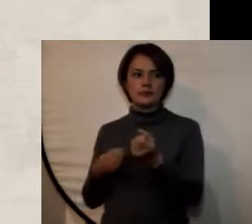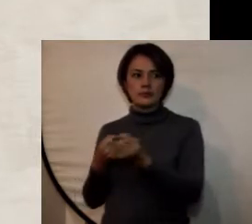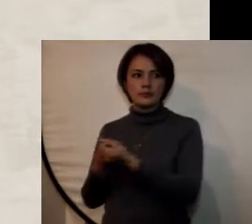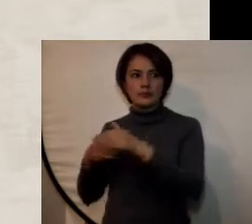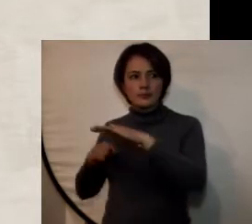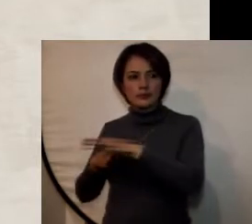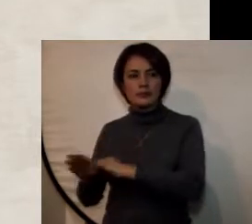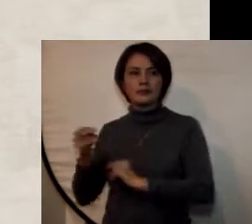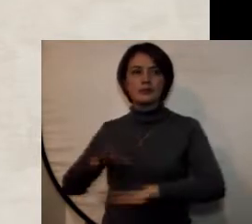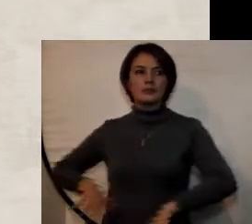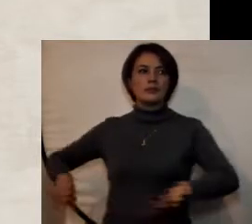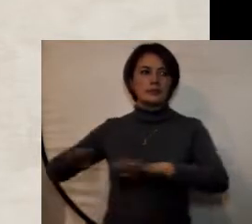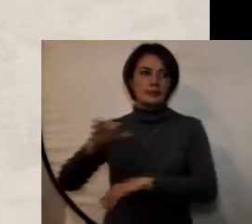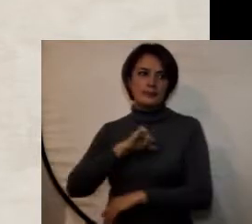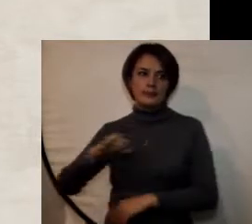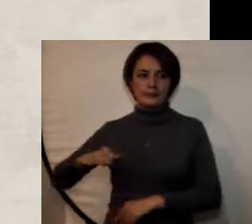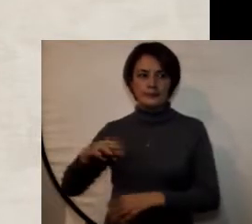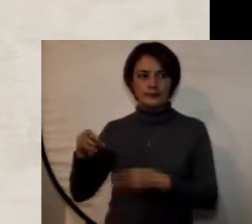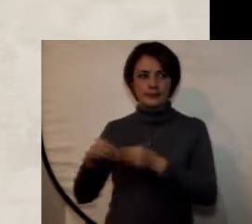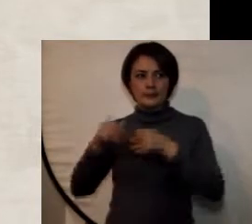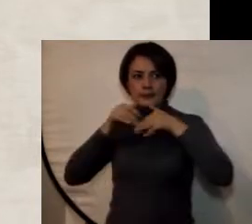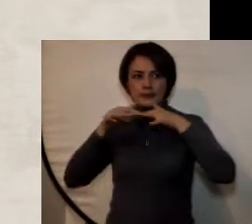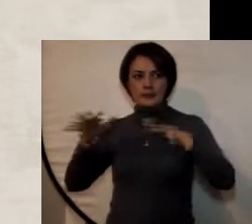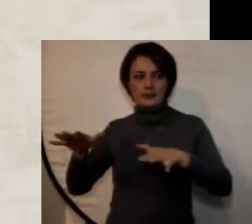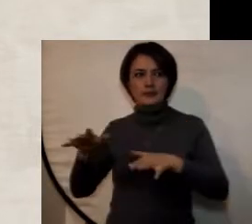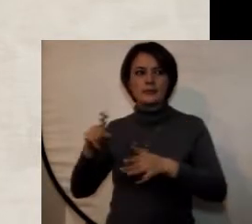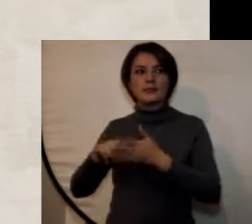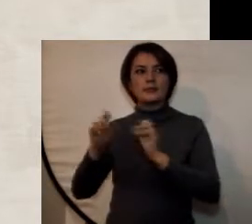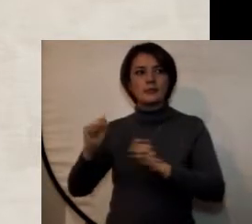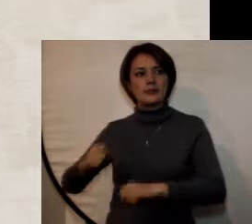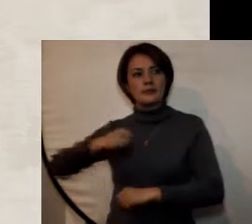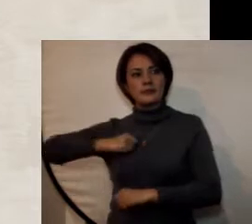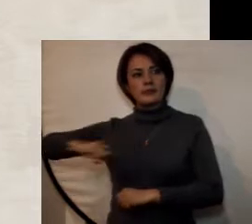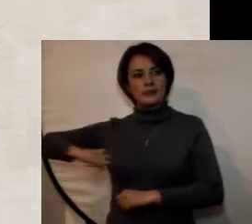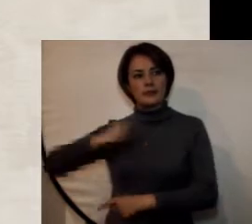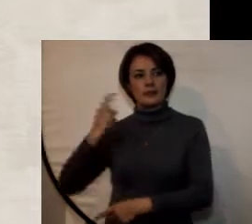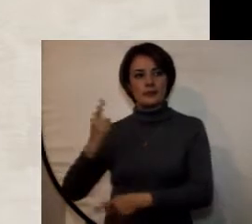del sector público y privado para que empiecen con pie de derecho